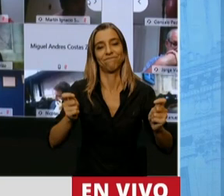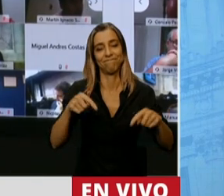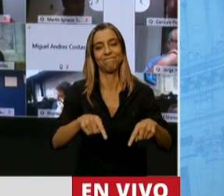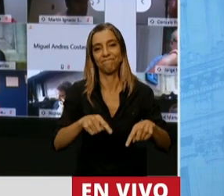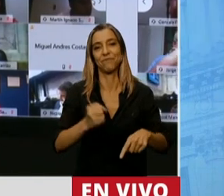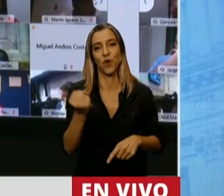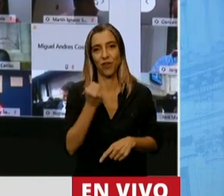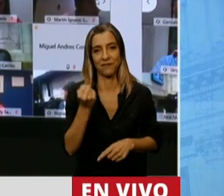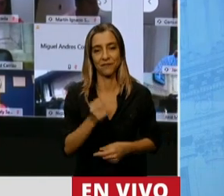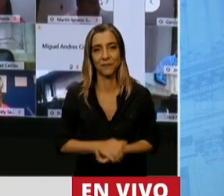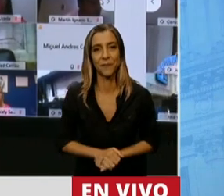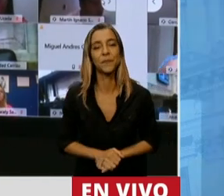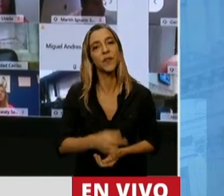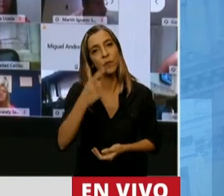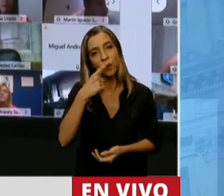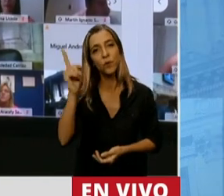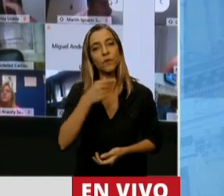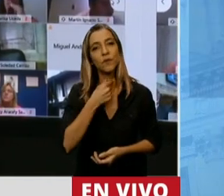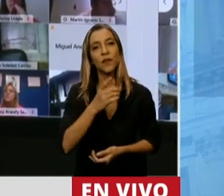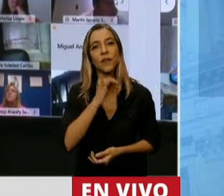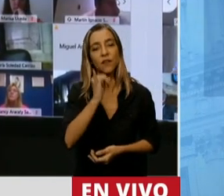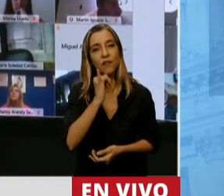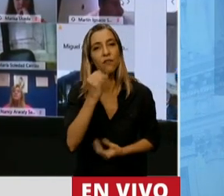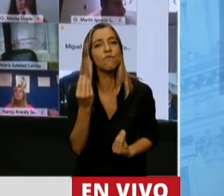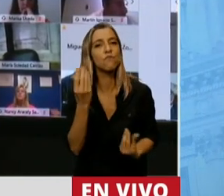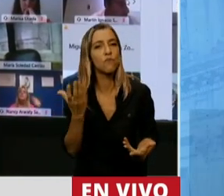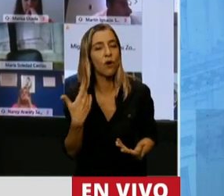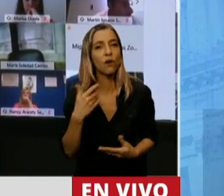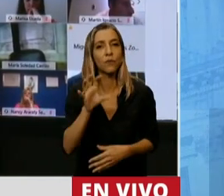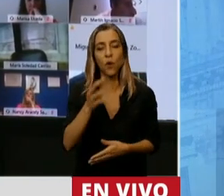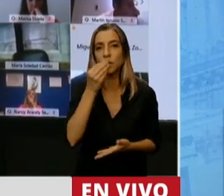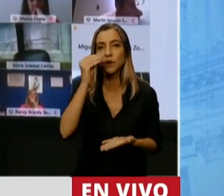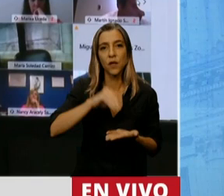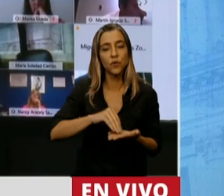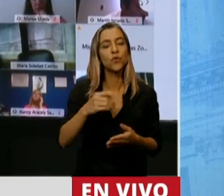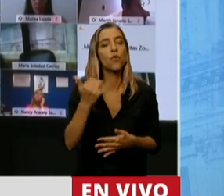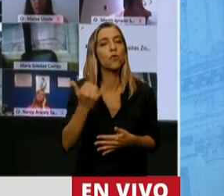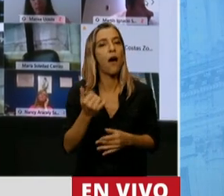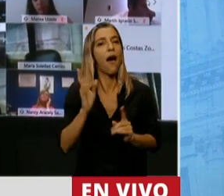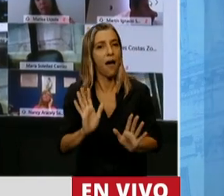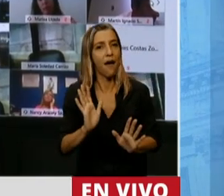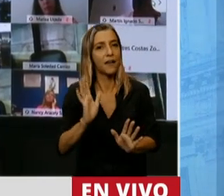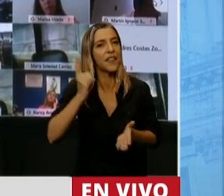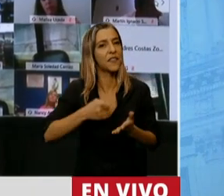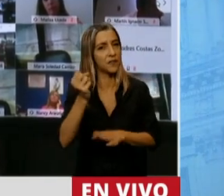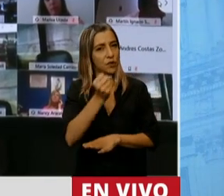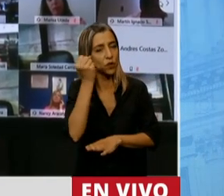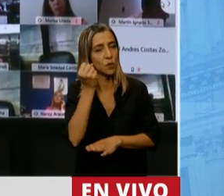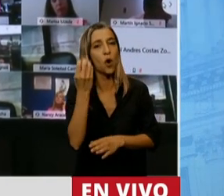hay una decisión tomada en la provincia de Chubut dentro del electorado, porque ese electorado ha sido